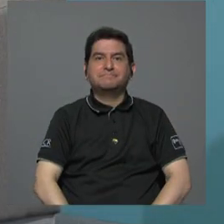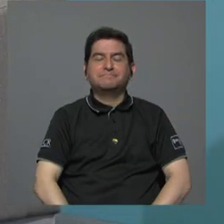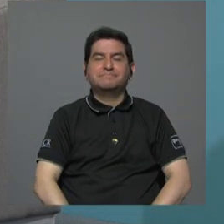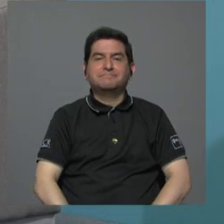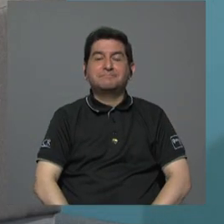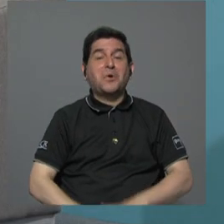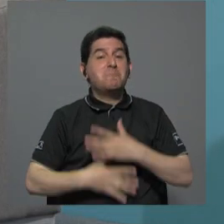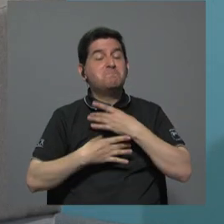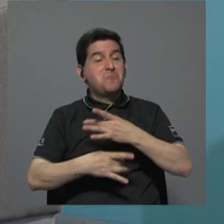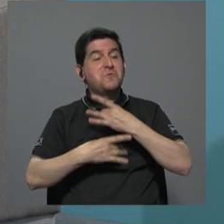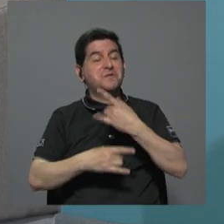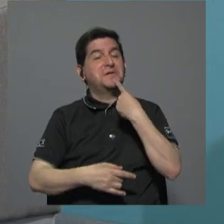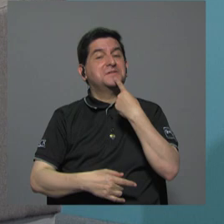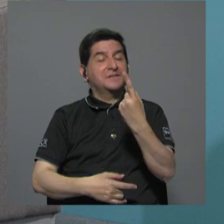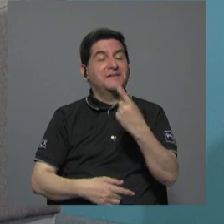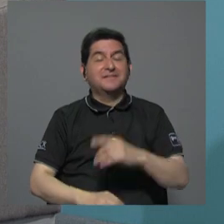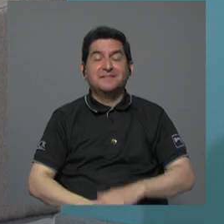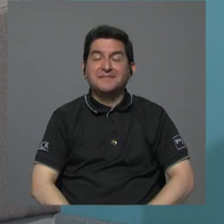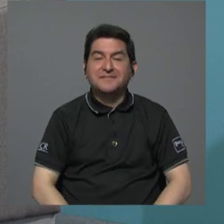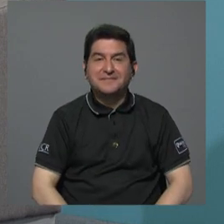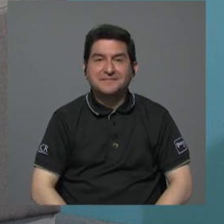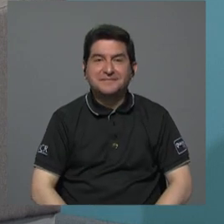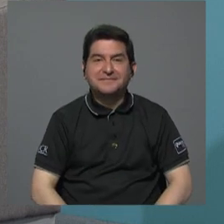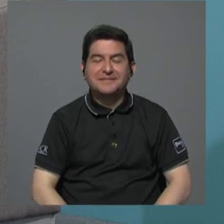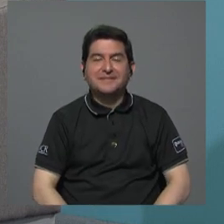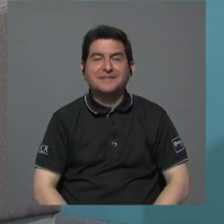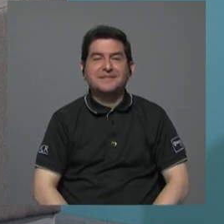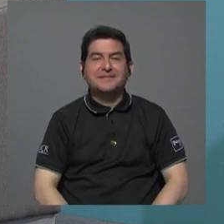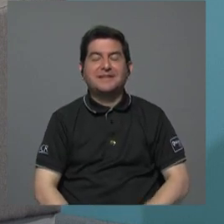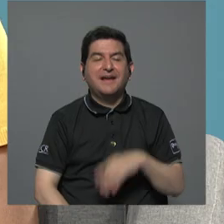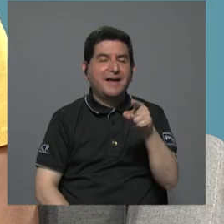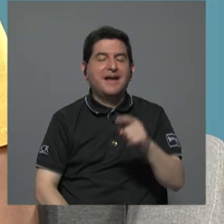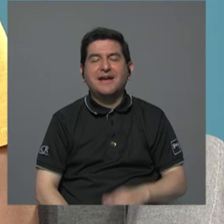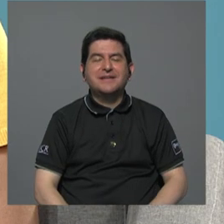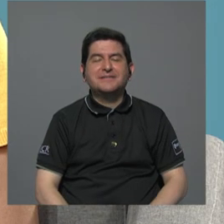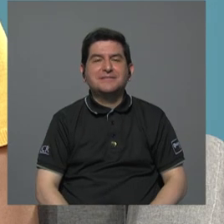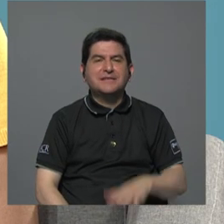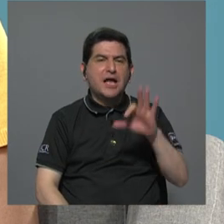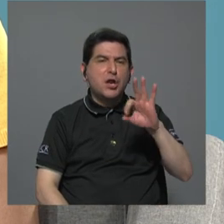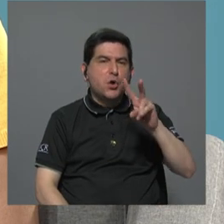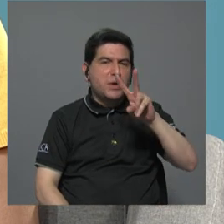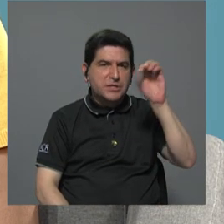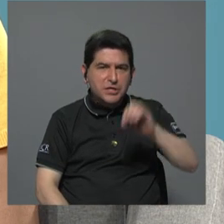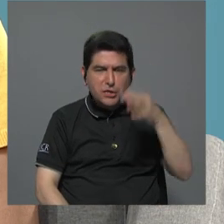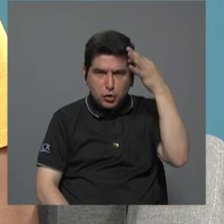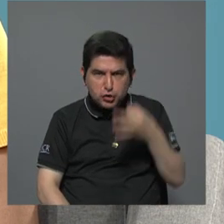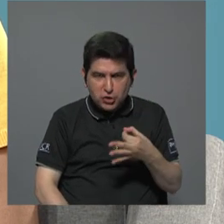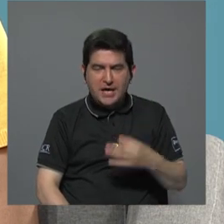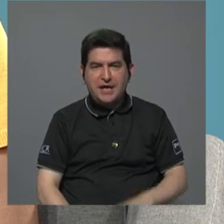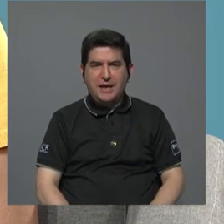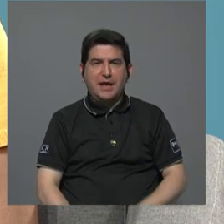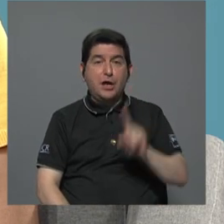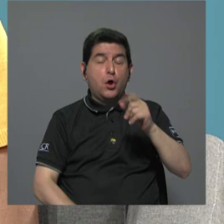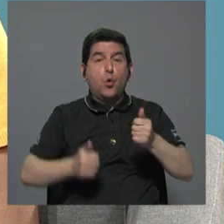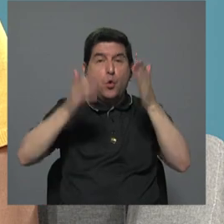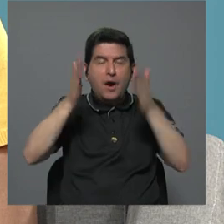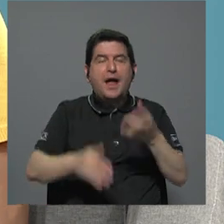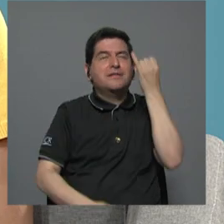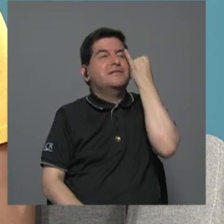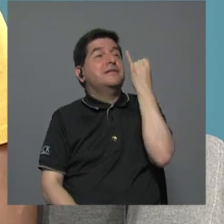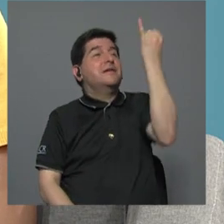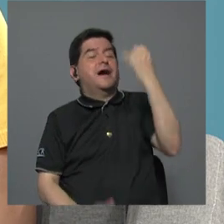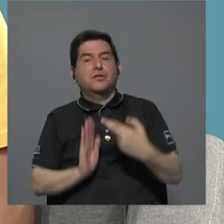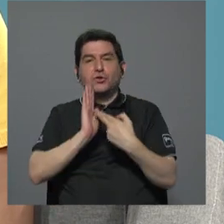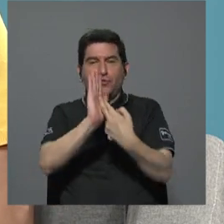interesante lo que decía sobre las aspiraciones es el 92% cree que una o un candidato ideal es quien